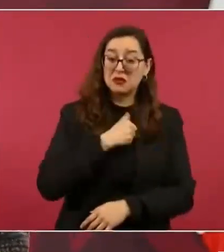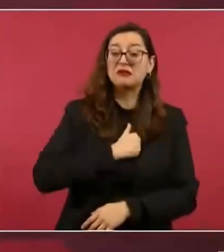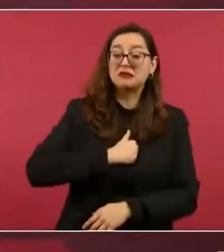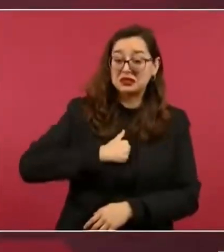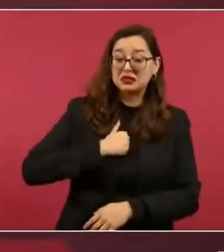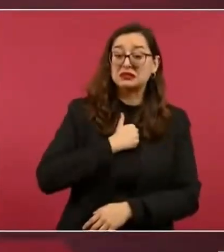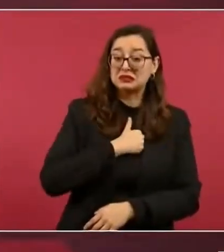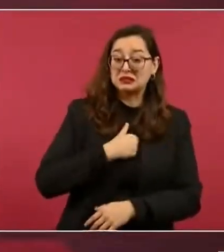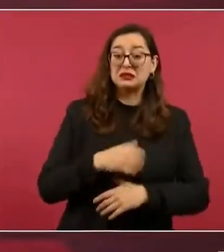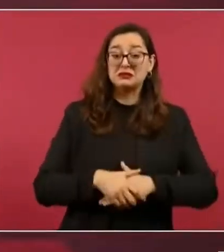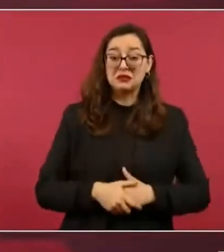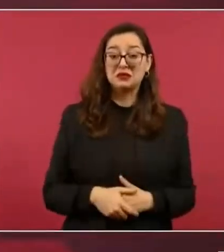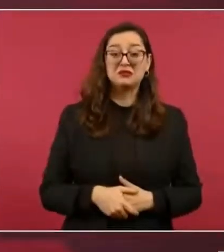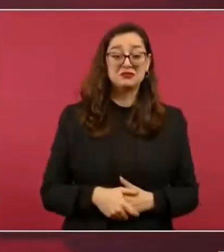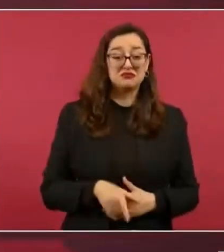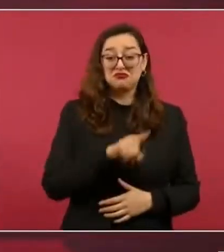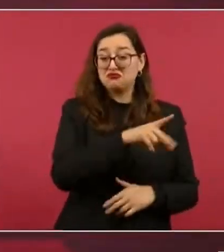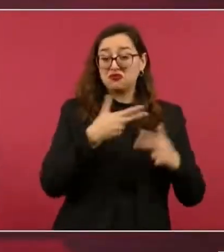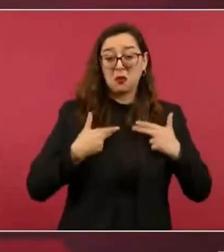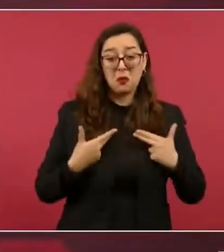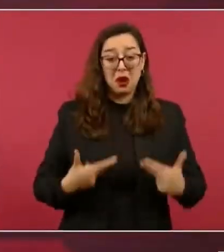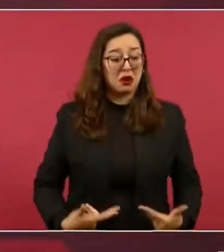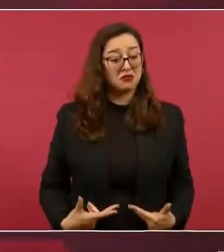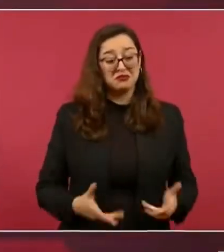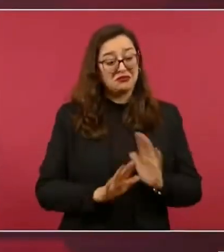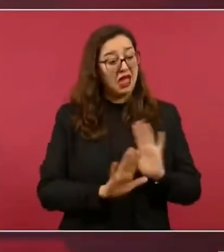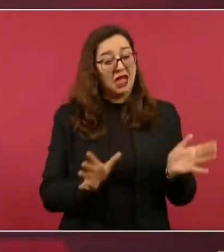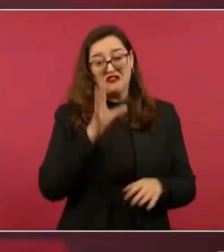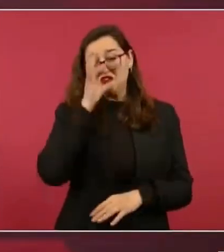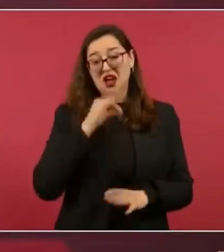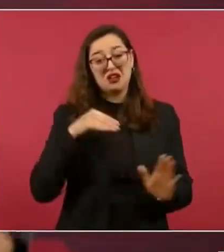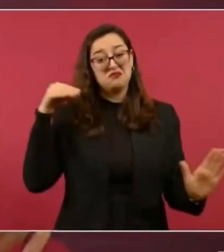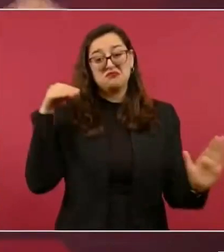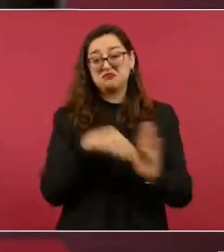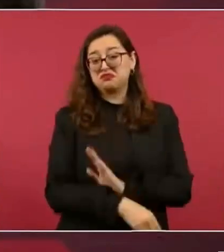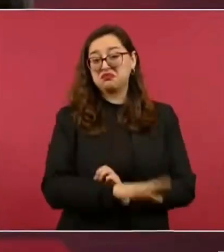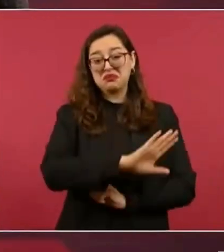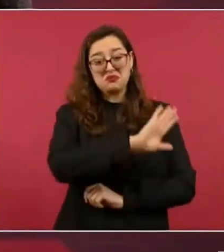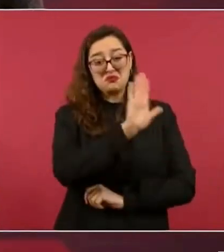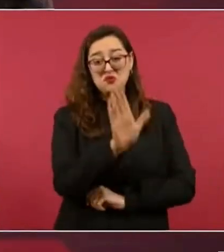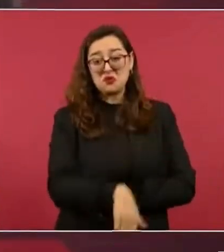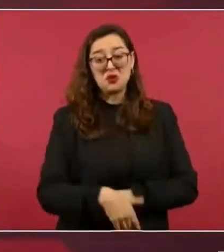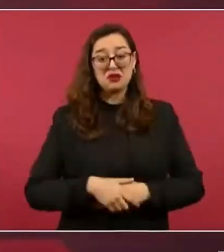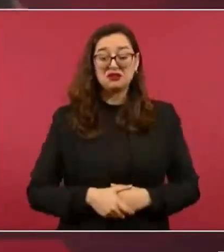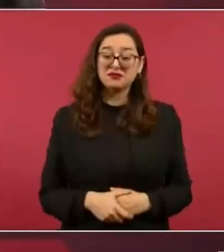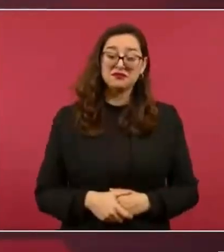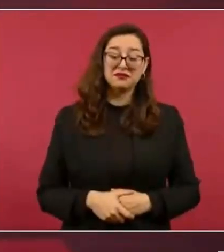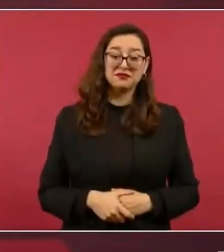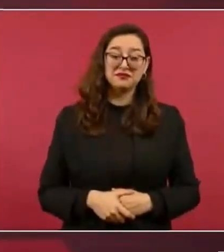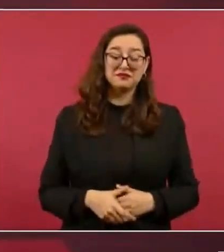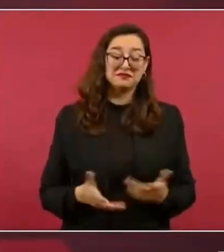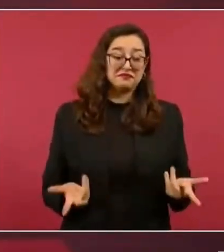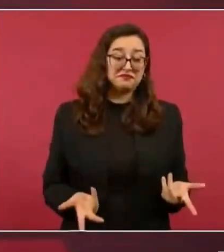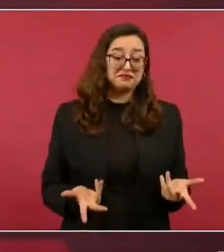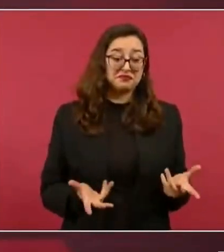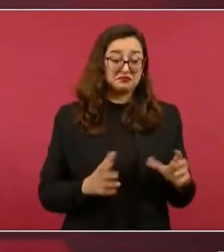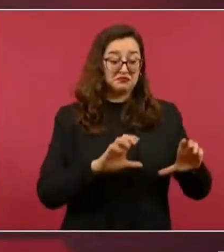están en las bandas, porque son seres humanos. Es muy distinto un enfrentamiento así